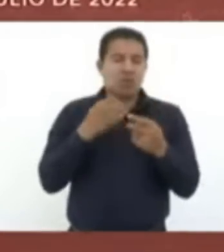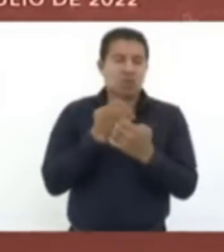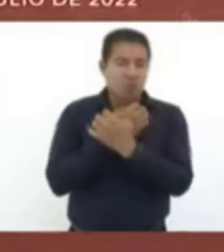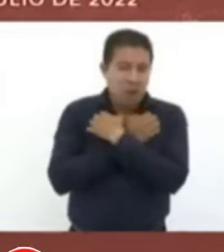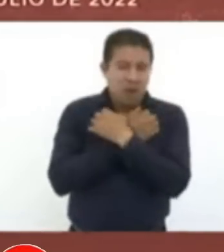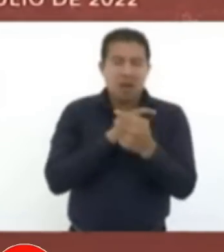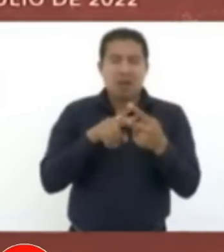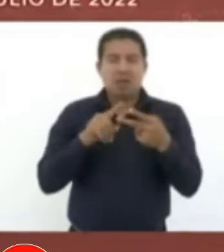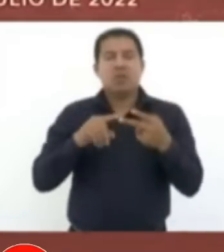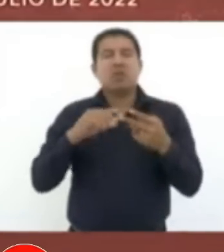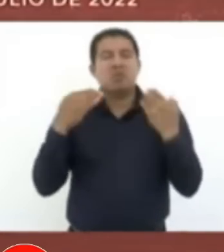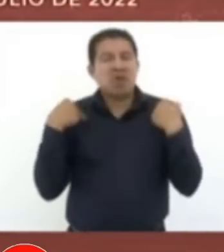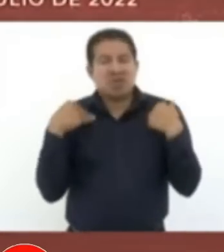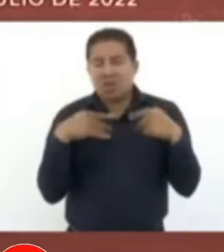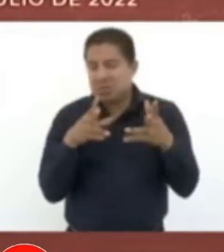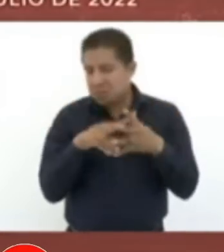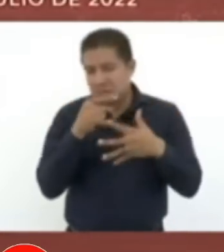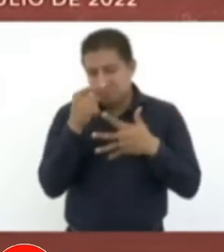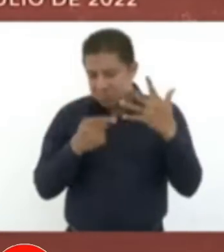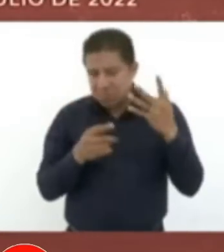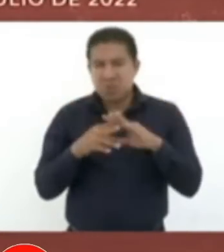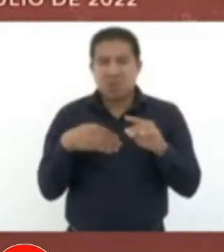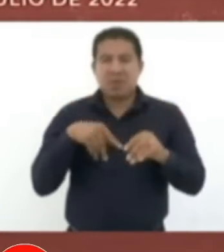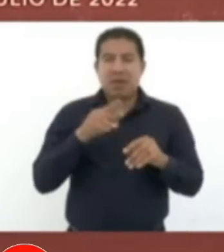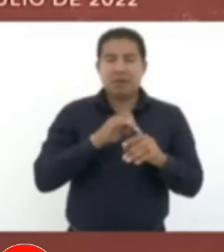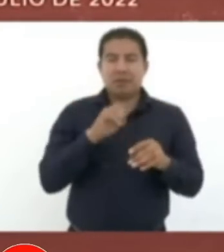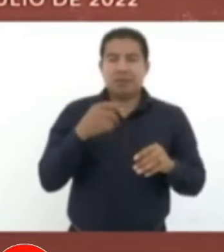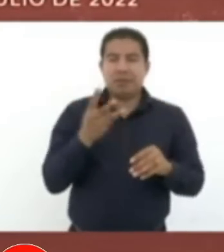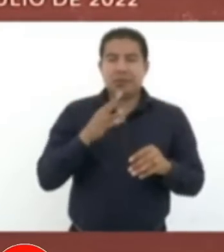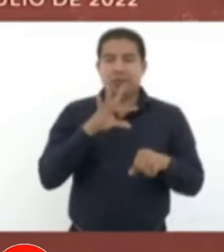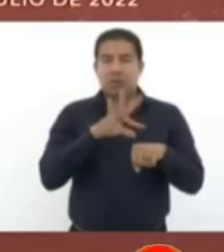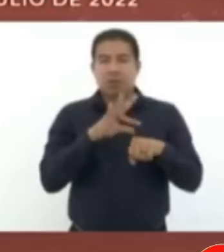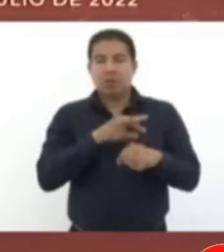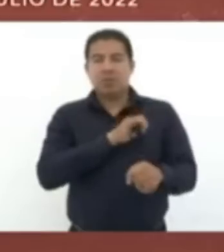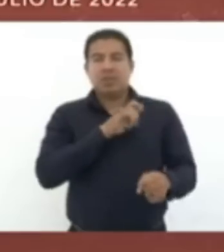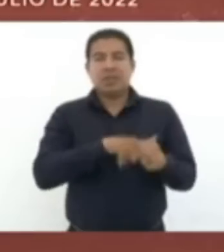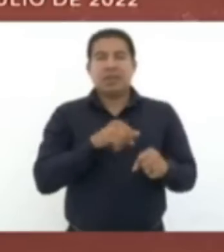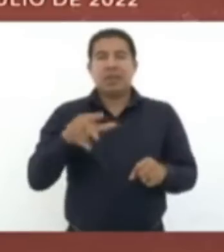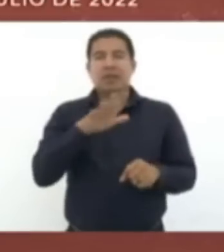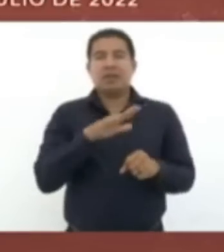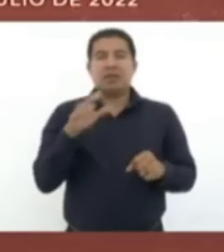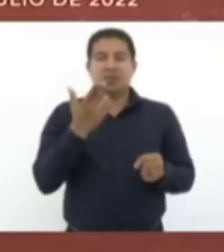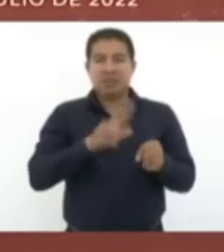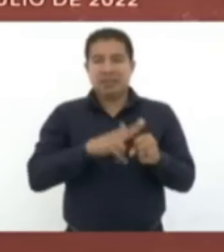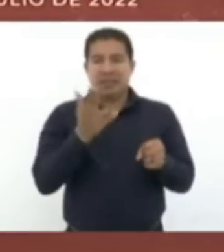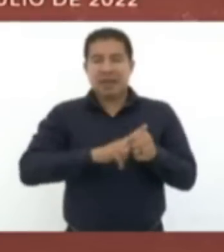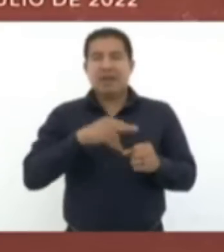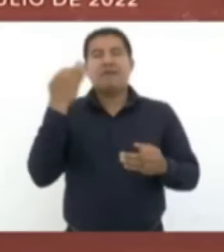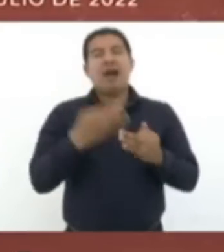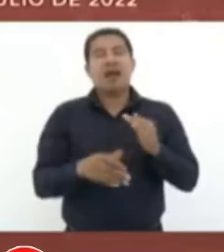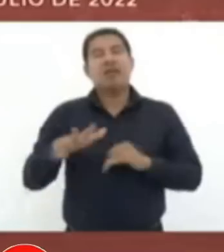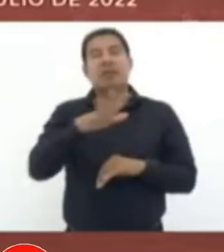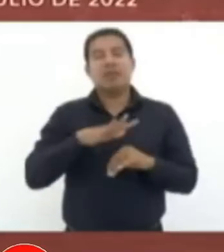pero es difícil que se tenga especialistas para hospitales de